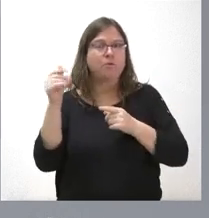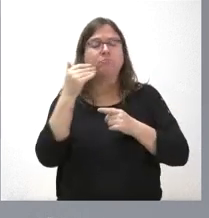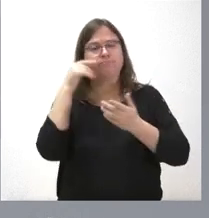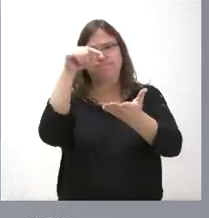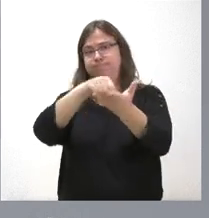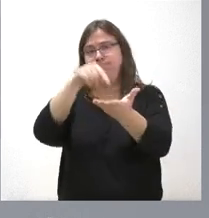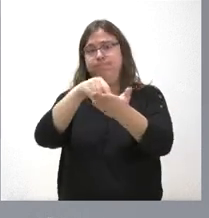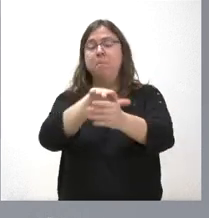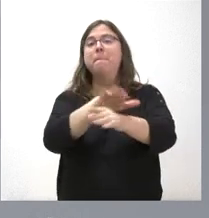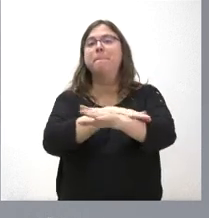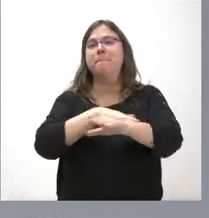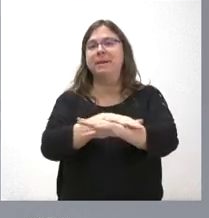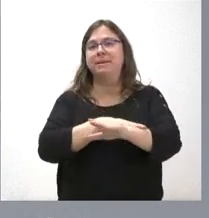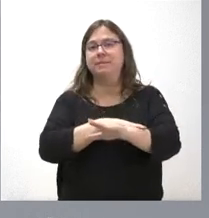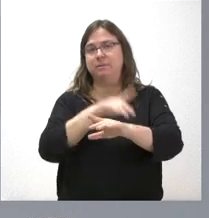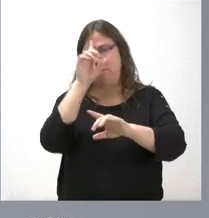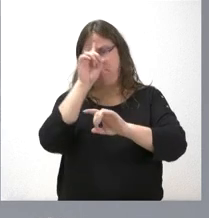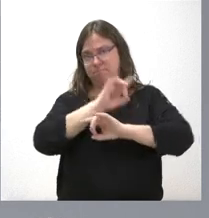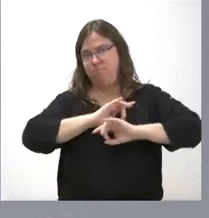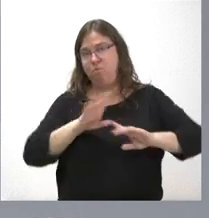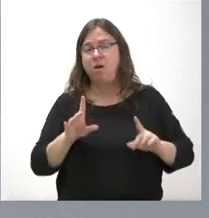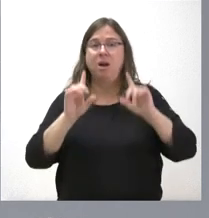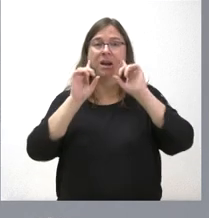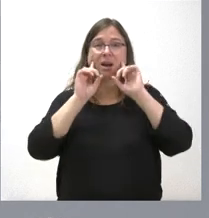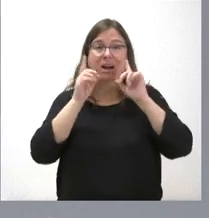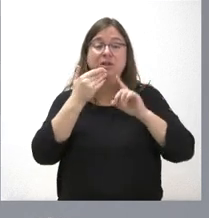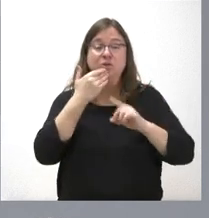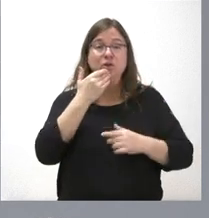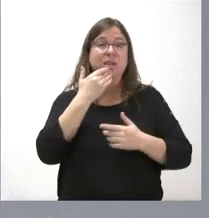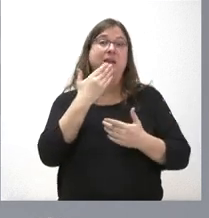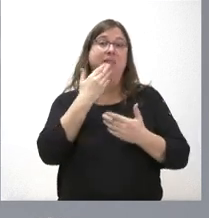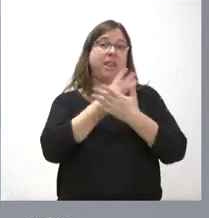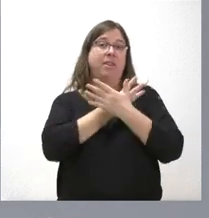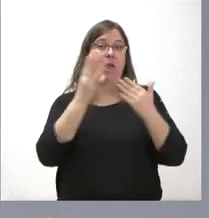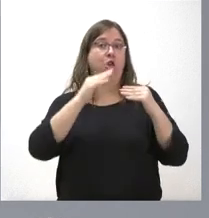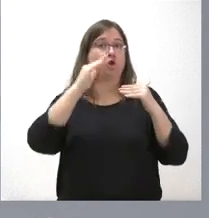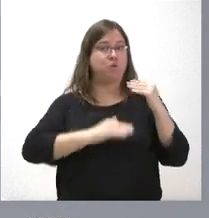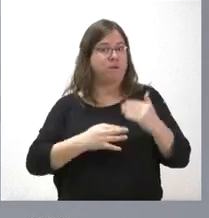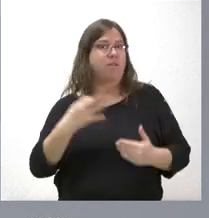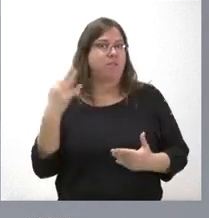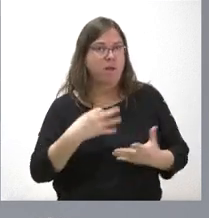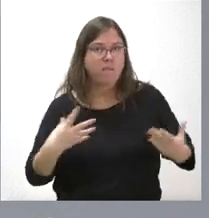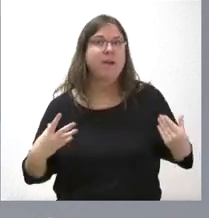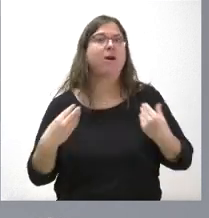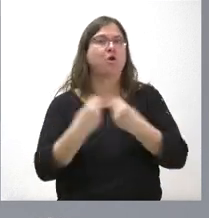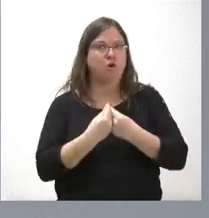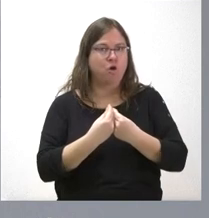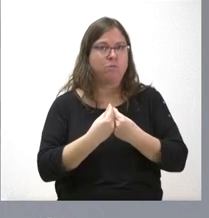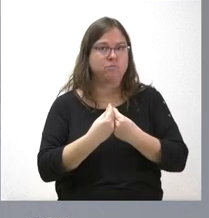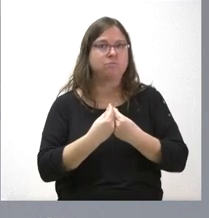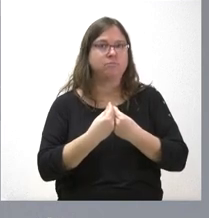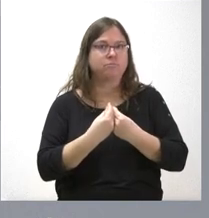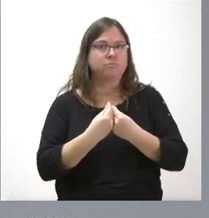al ministerio y, por supuesto, en el caso de que estos sean menores, tiene que venir acompañada de la correspondiente